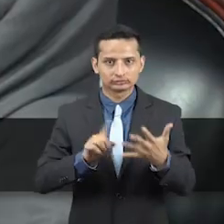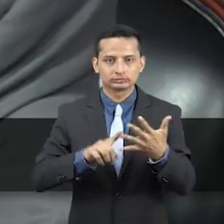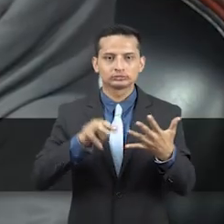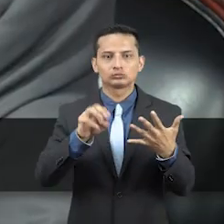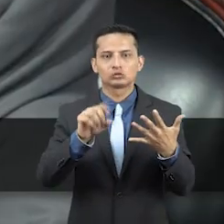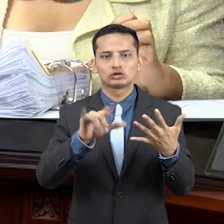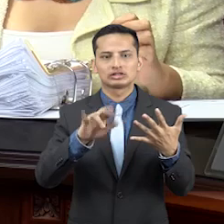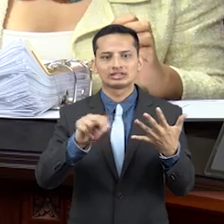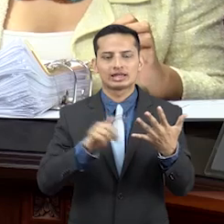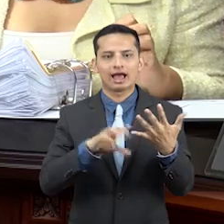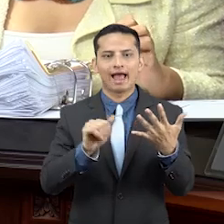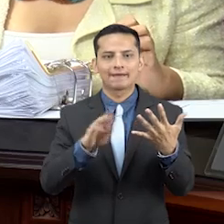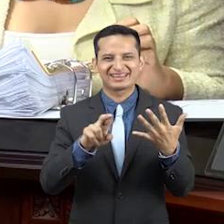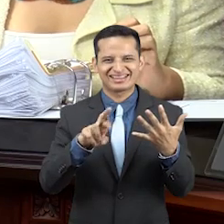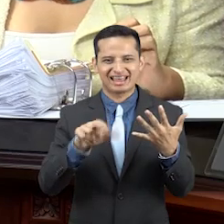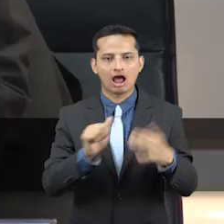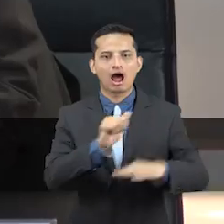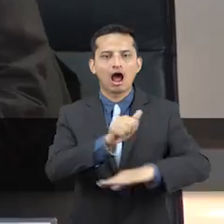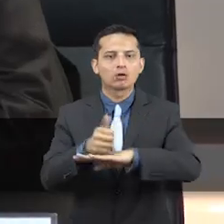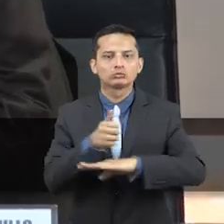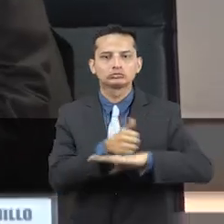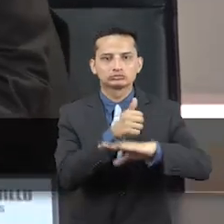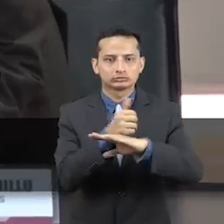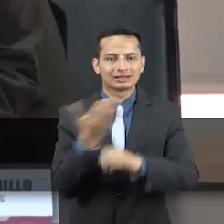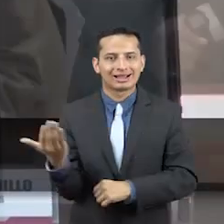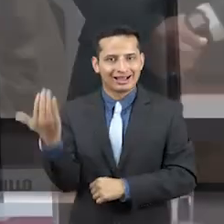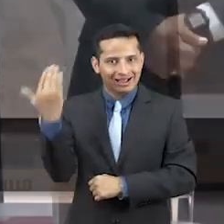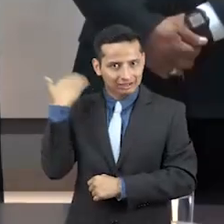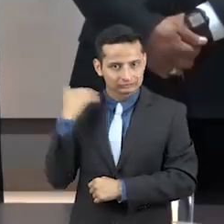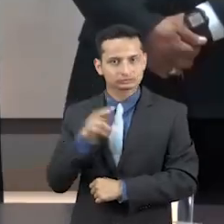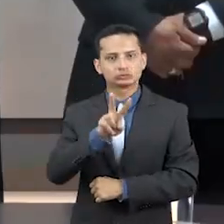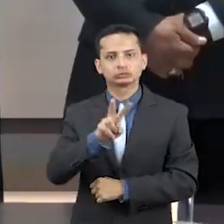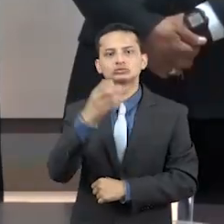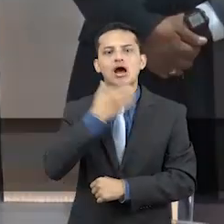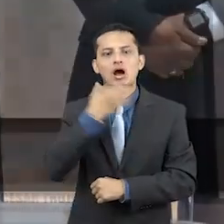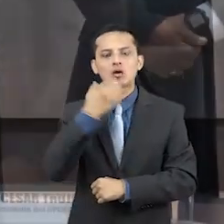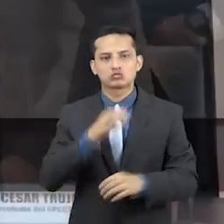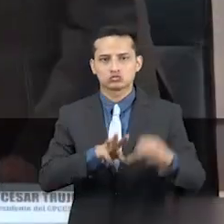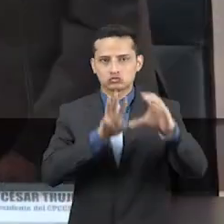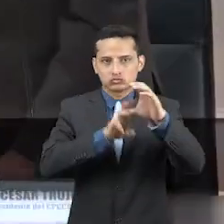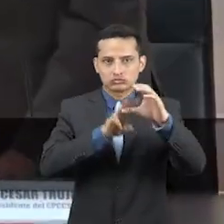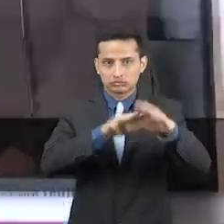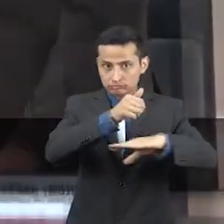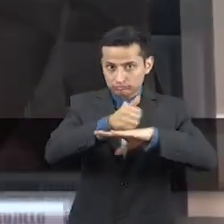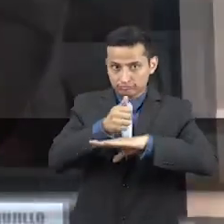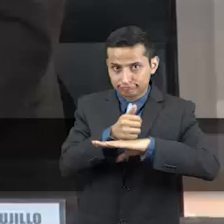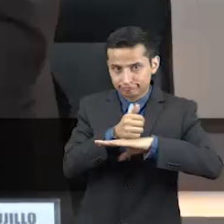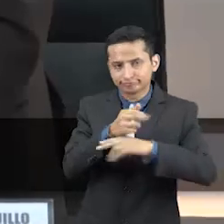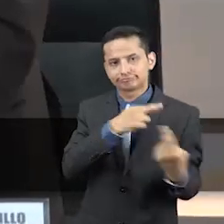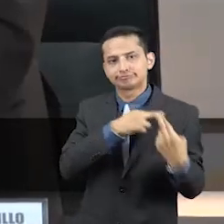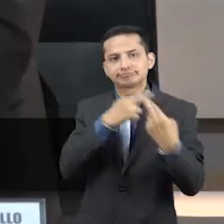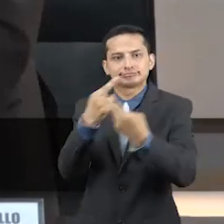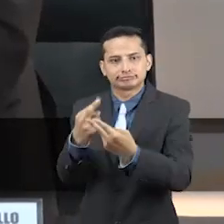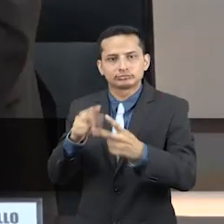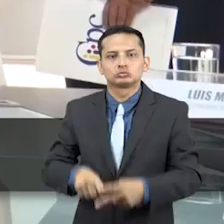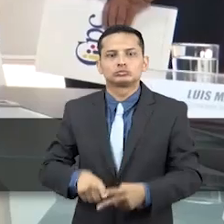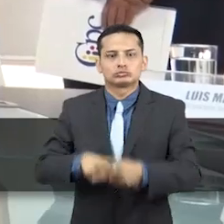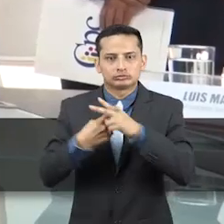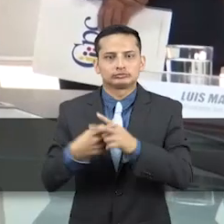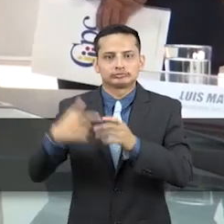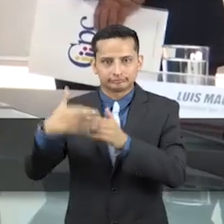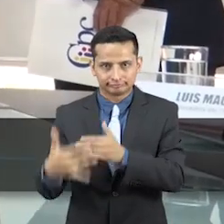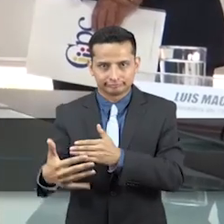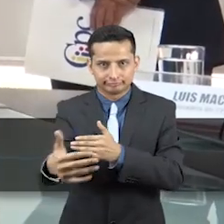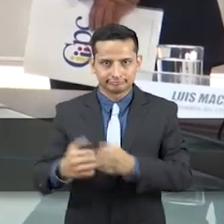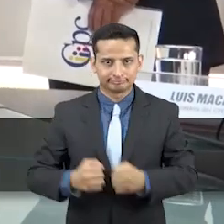José Cabrera y Alberto Molina, consejeros, autoridades posesionadas ante el Consejo de Participación Ciudadana y Control Social el